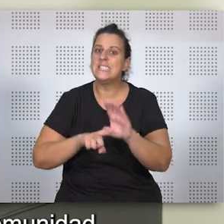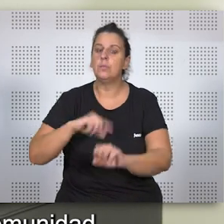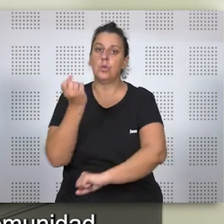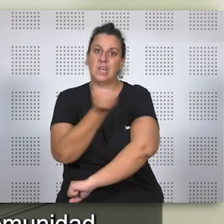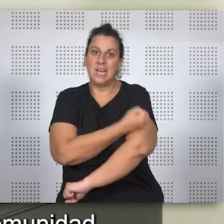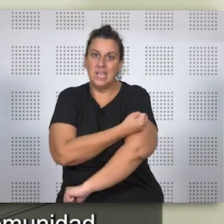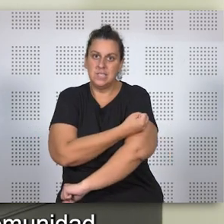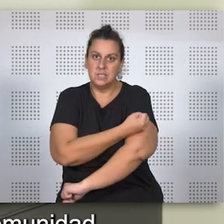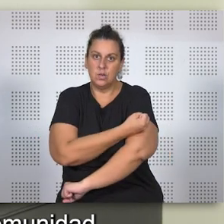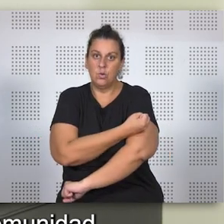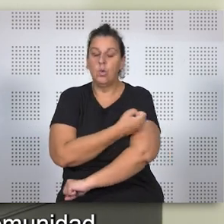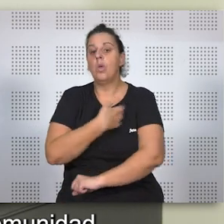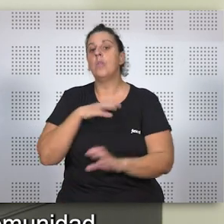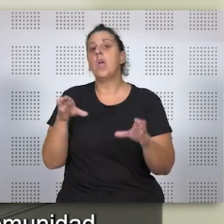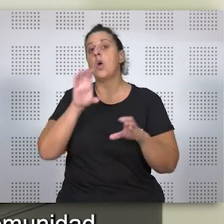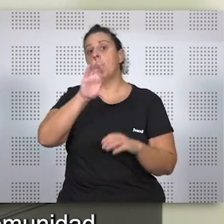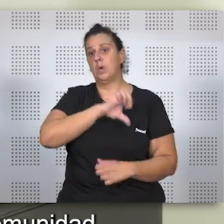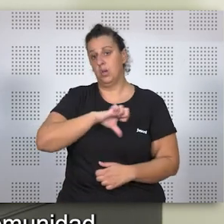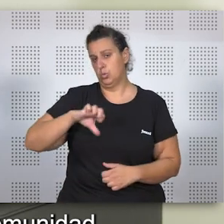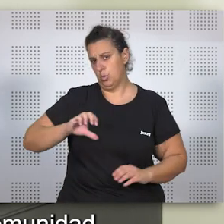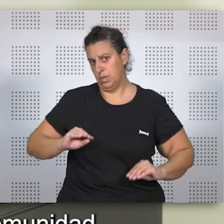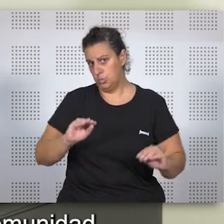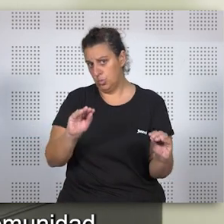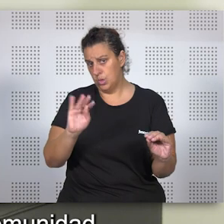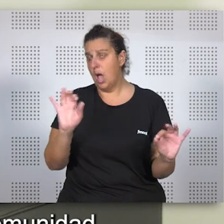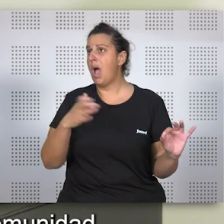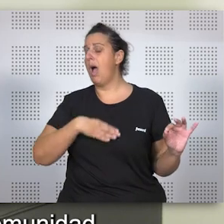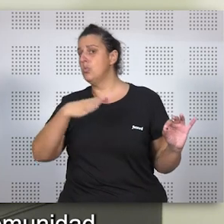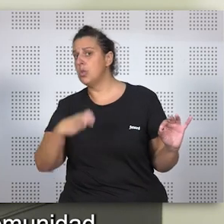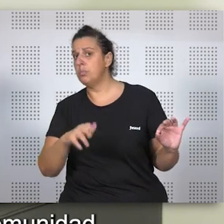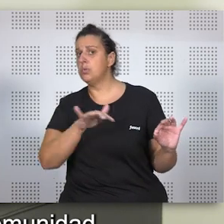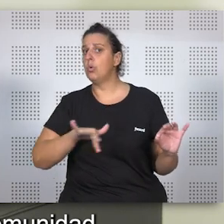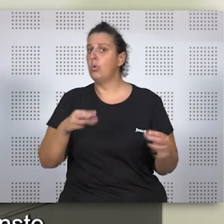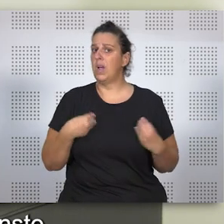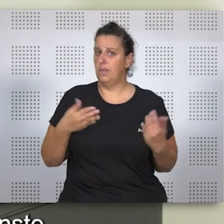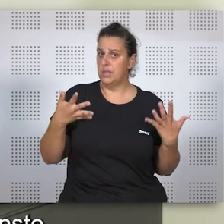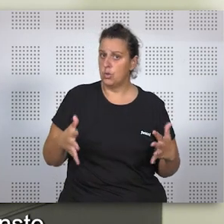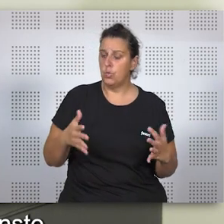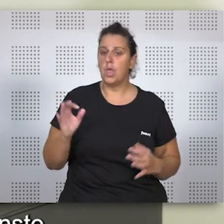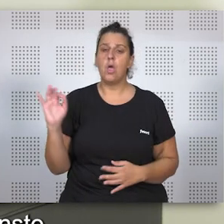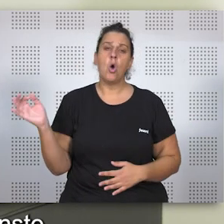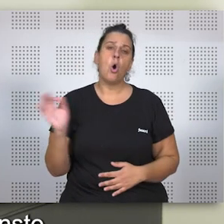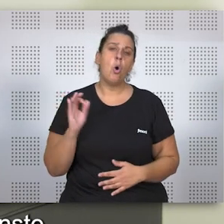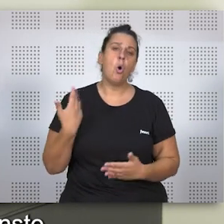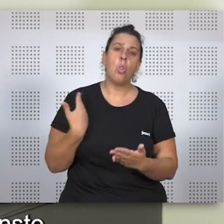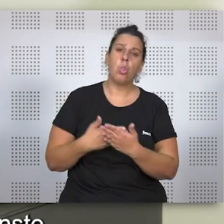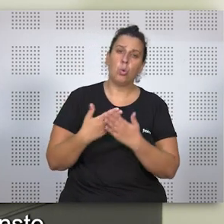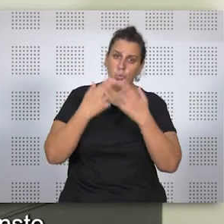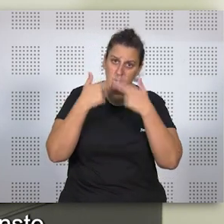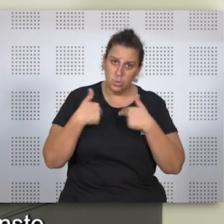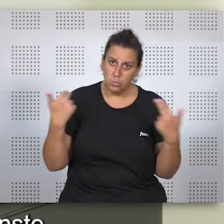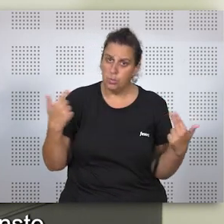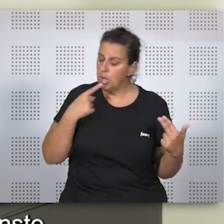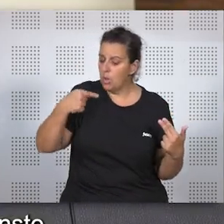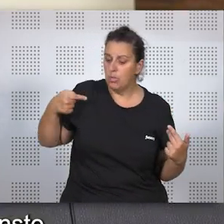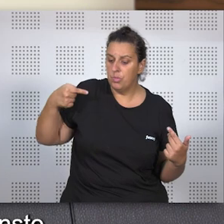registro de quede o de tu comunión autónoma, si prefieres, del ayuntamiento o del lugar de residencia, y si no, mediante un documento público en el que